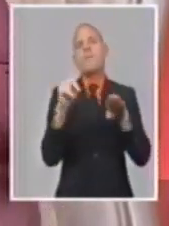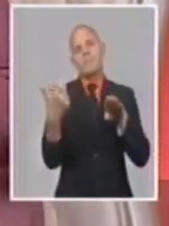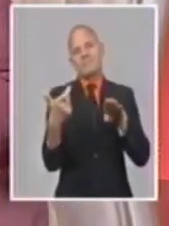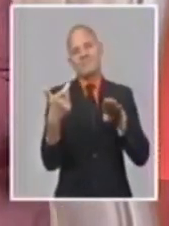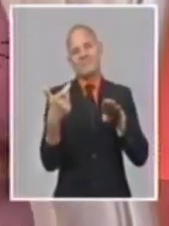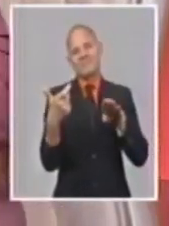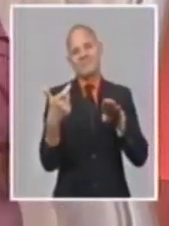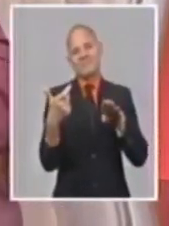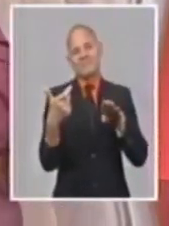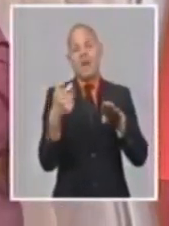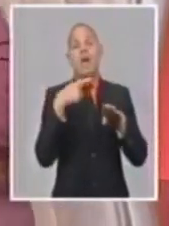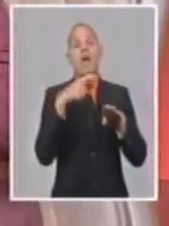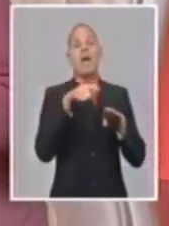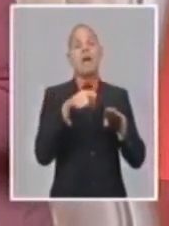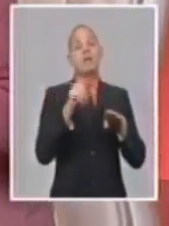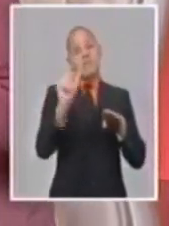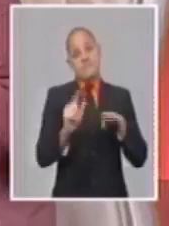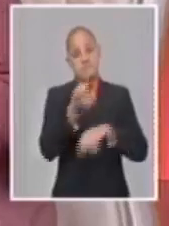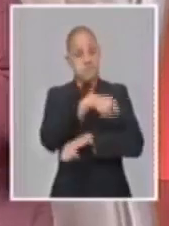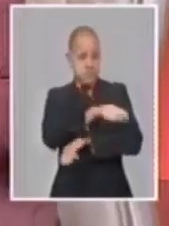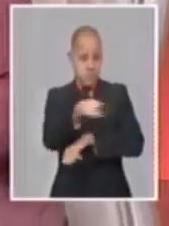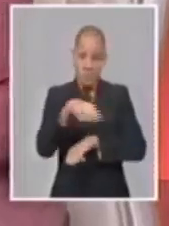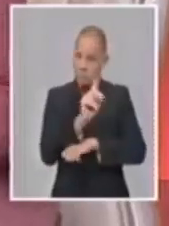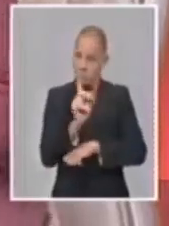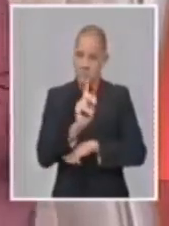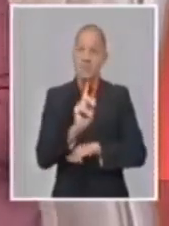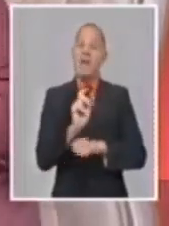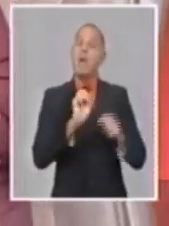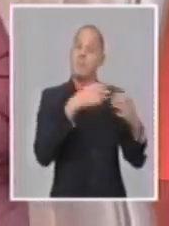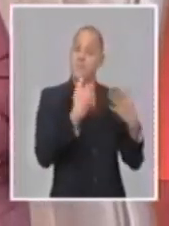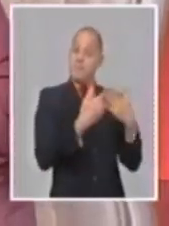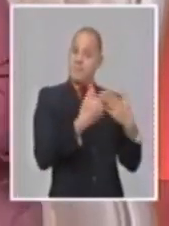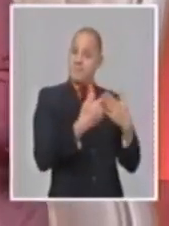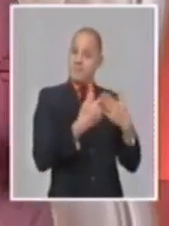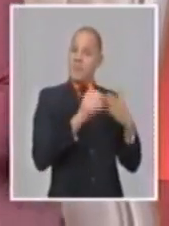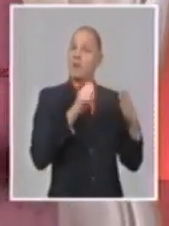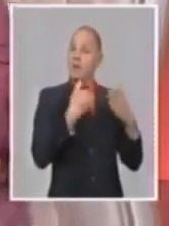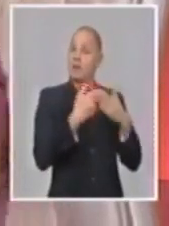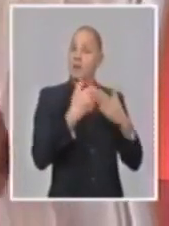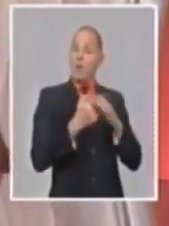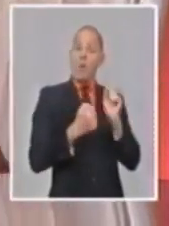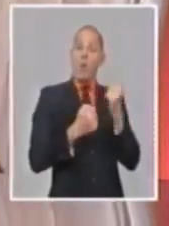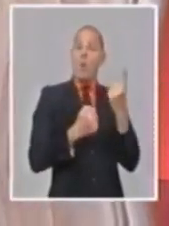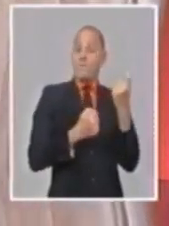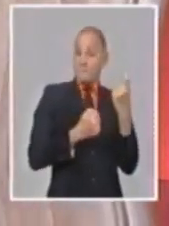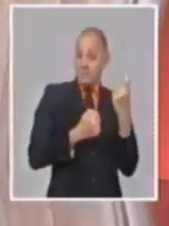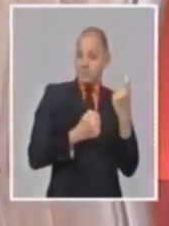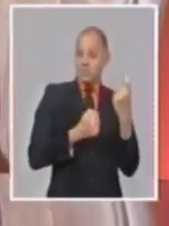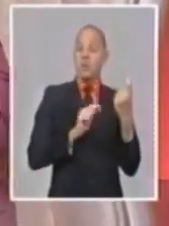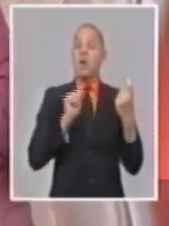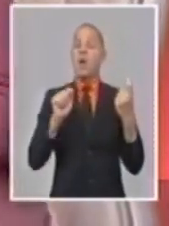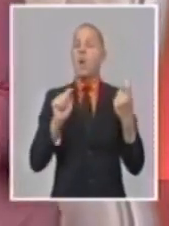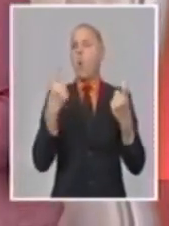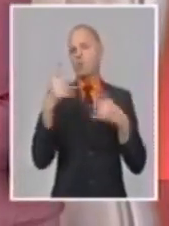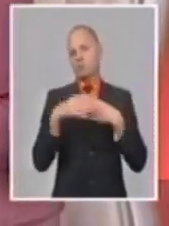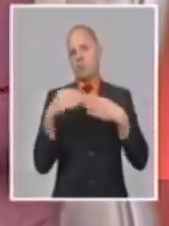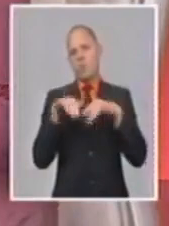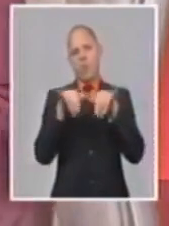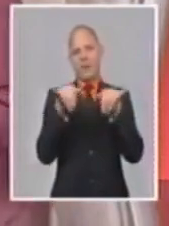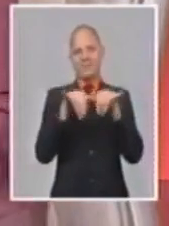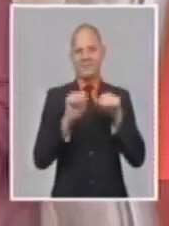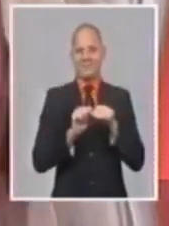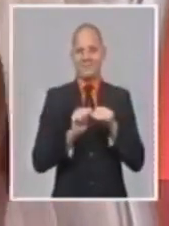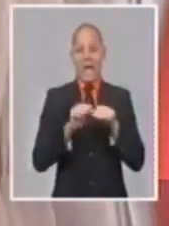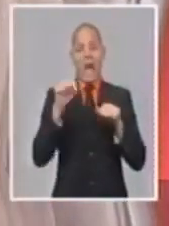de los resultados económicos y financieros de una empresa, ahora cada vez que importemos son 24 pesos cubanos. Es decir,